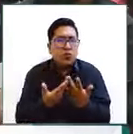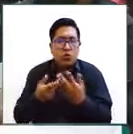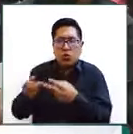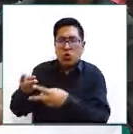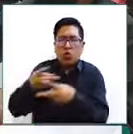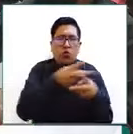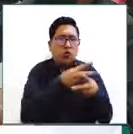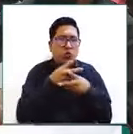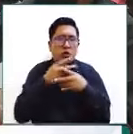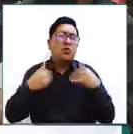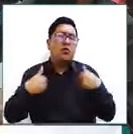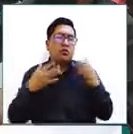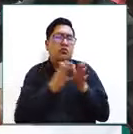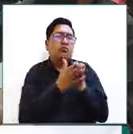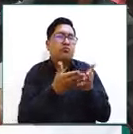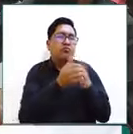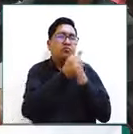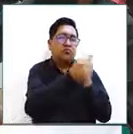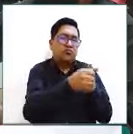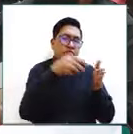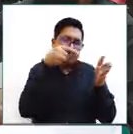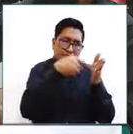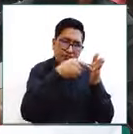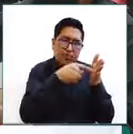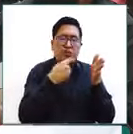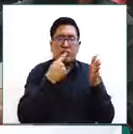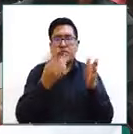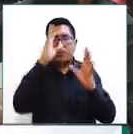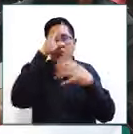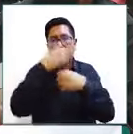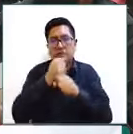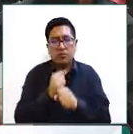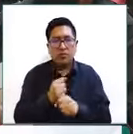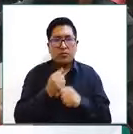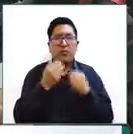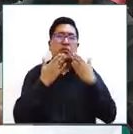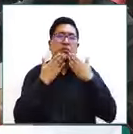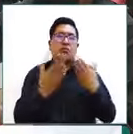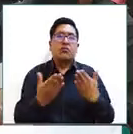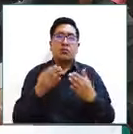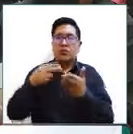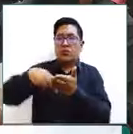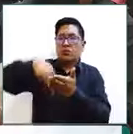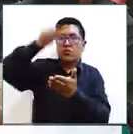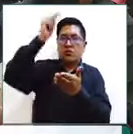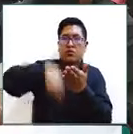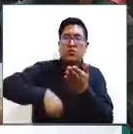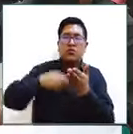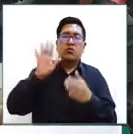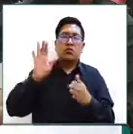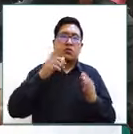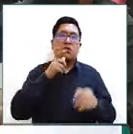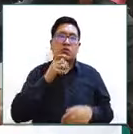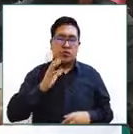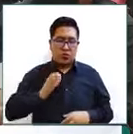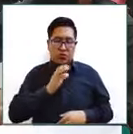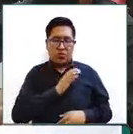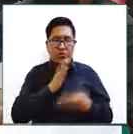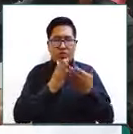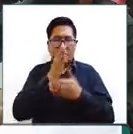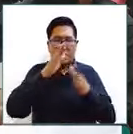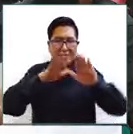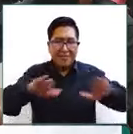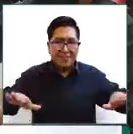que es un documento que también ha sido elaborado justamente a raíz de la propia convención por el Comité sobre los Derechos del Niño,